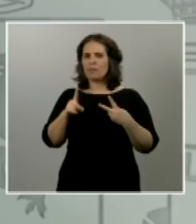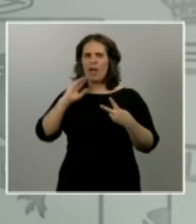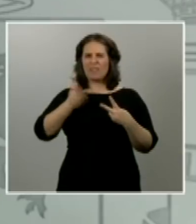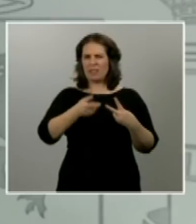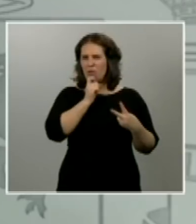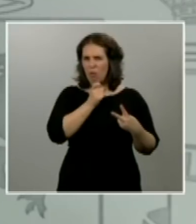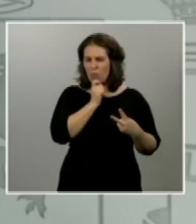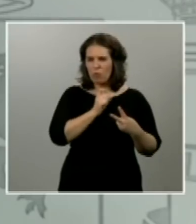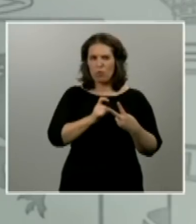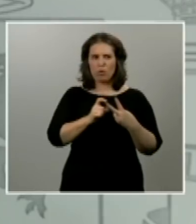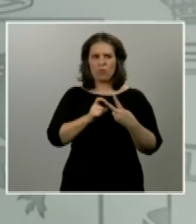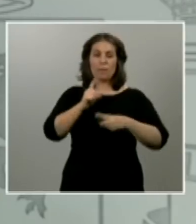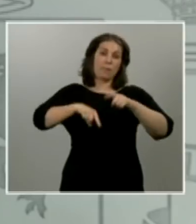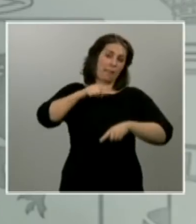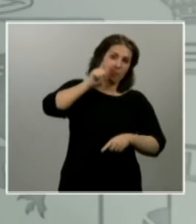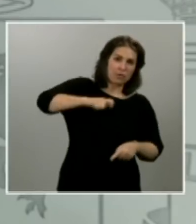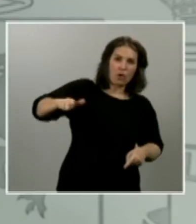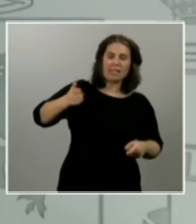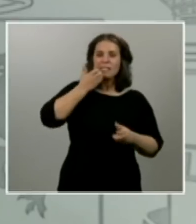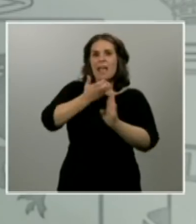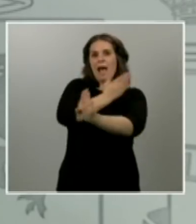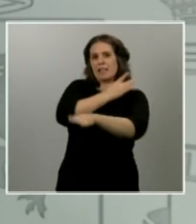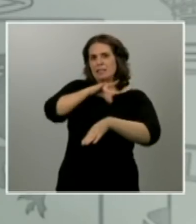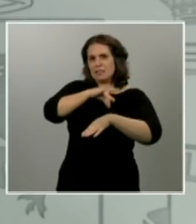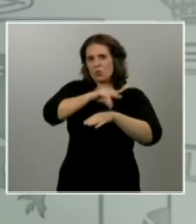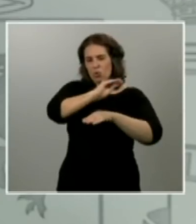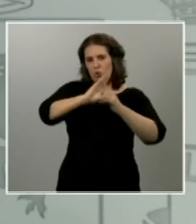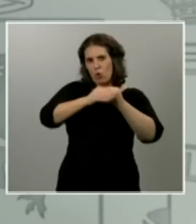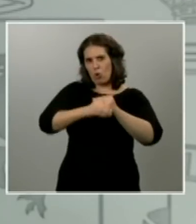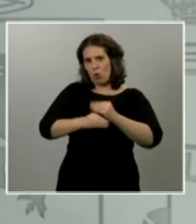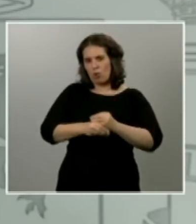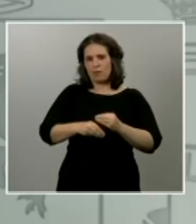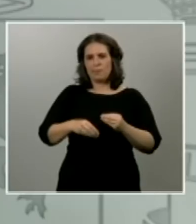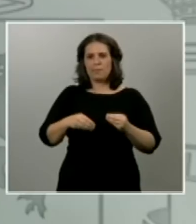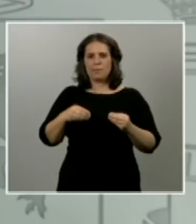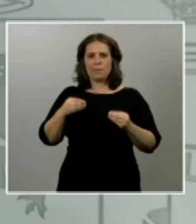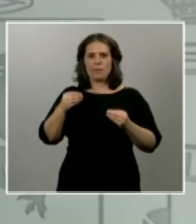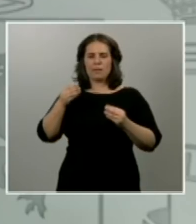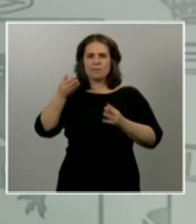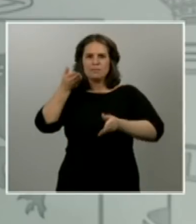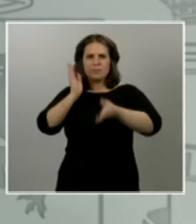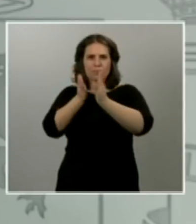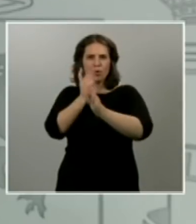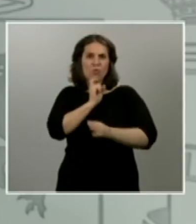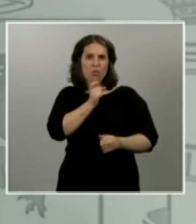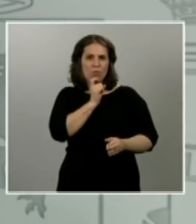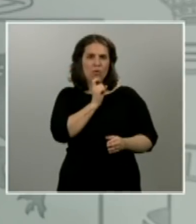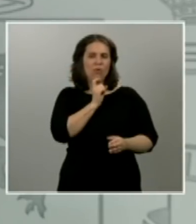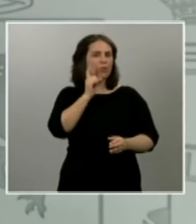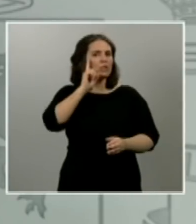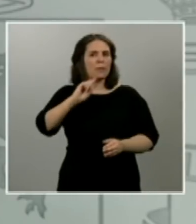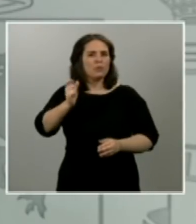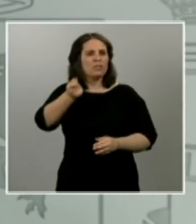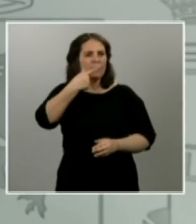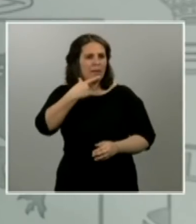determinadas personas con determinadas patologías con una oscuridad terapéutica bastante importante también en cuanto a que no conocemos cuáles son los fármacos que